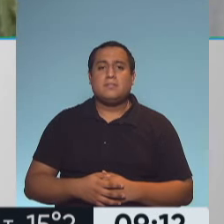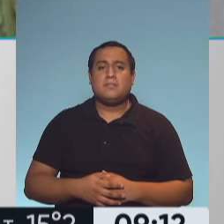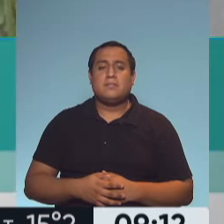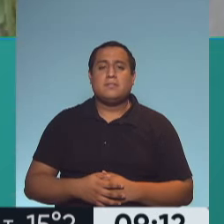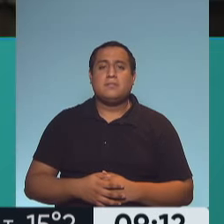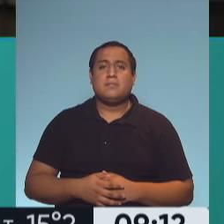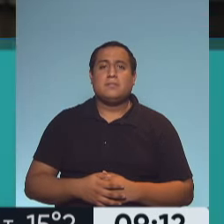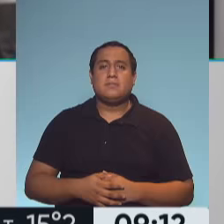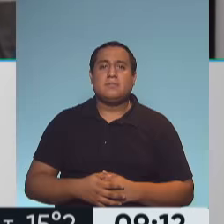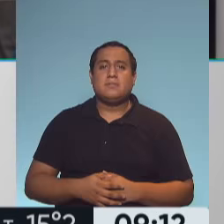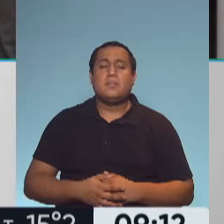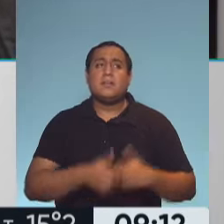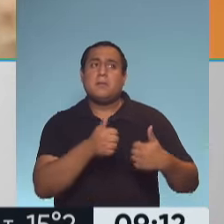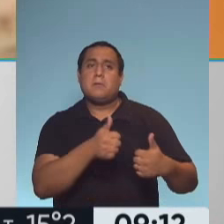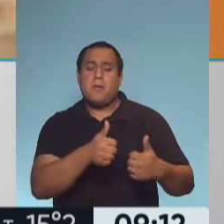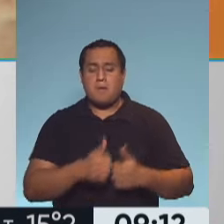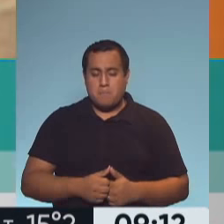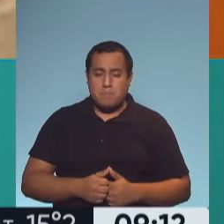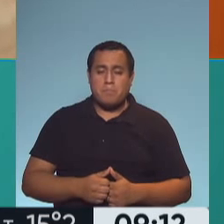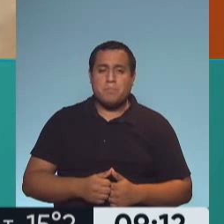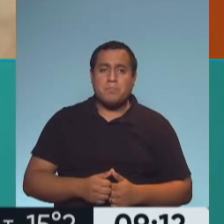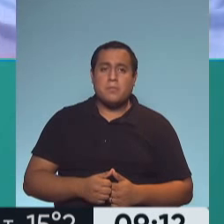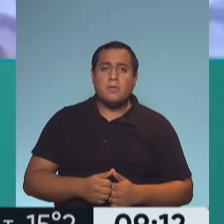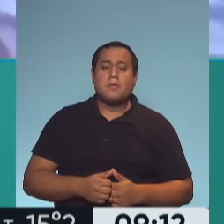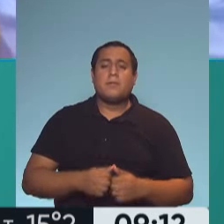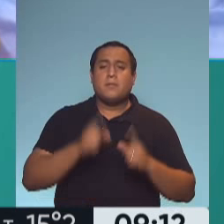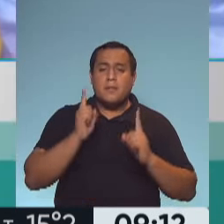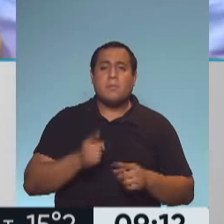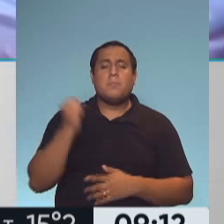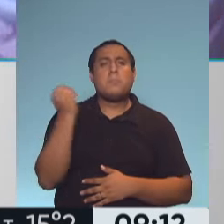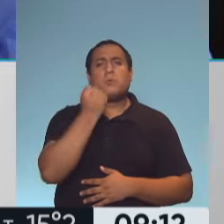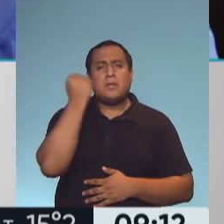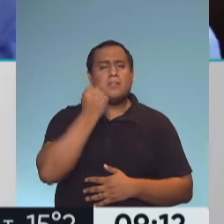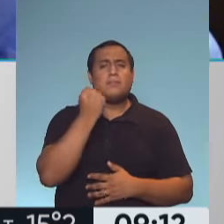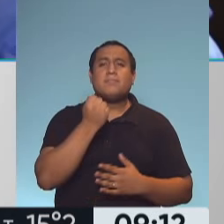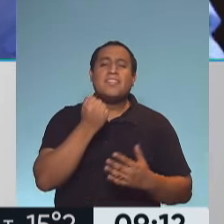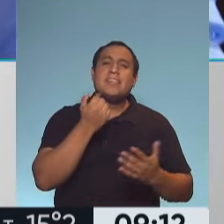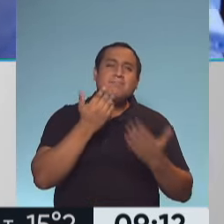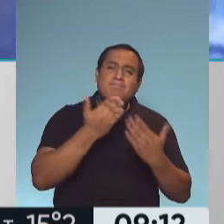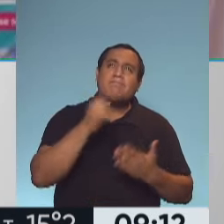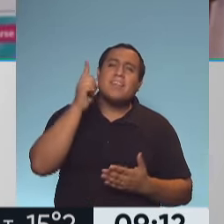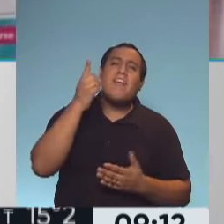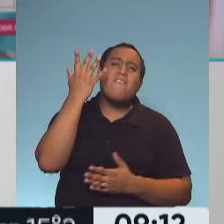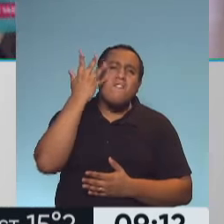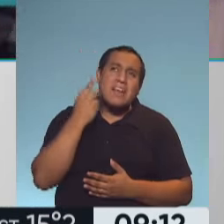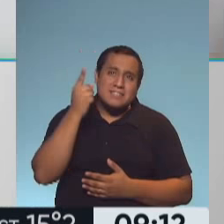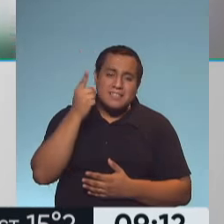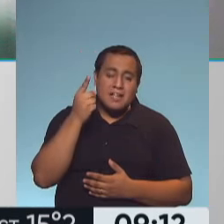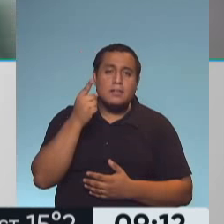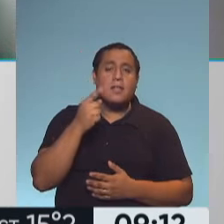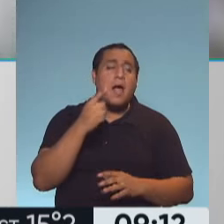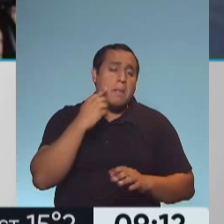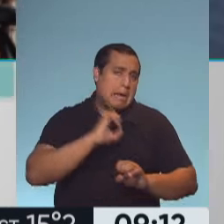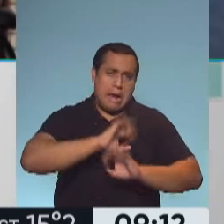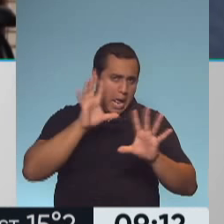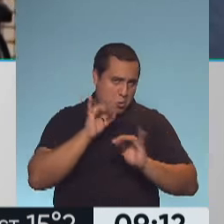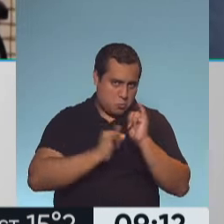vacunas. Bien, bien Omar. Me parece sumamente también importante hablar de lo que pasa en Francia, de que se está analizando para aclararlo, ¿no?